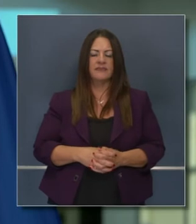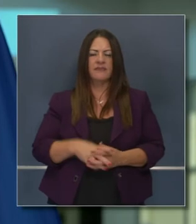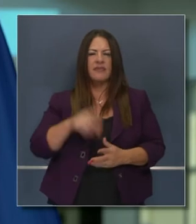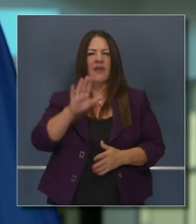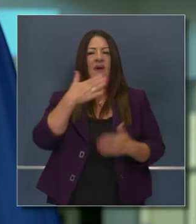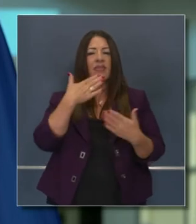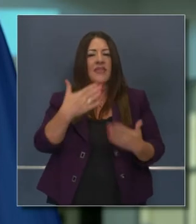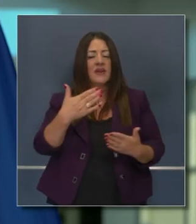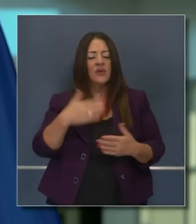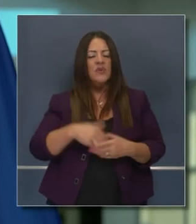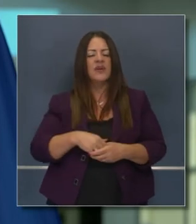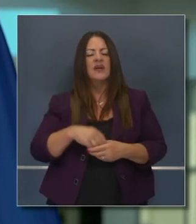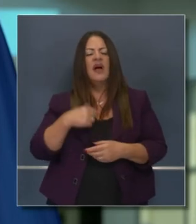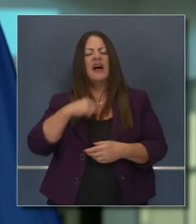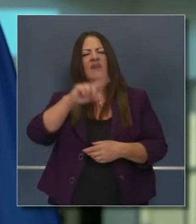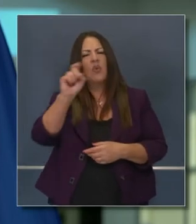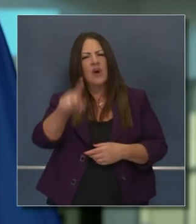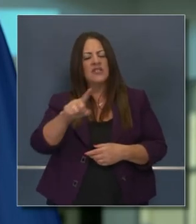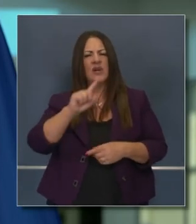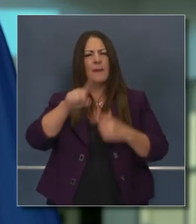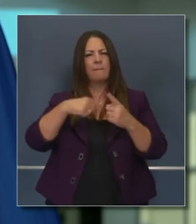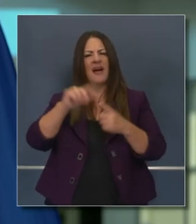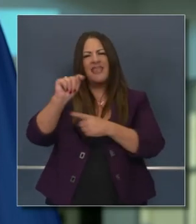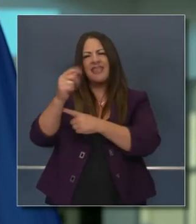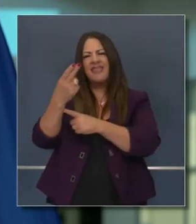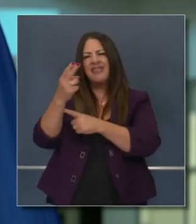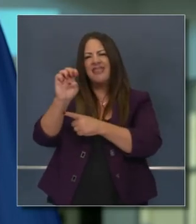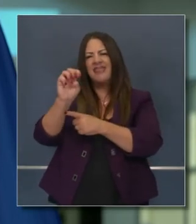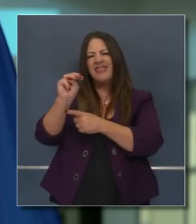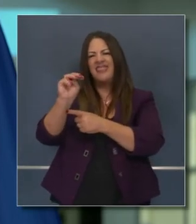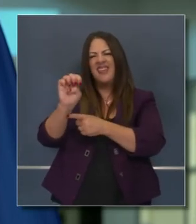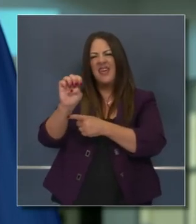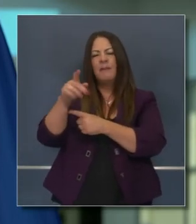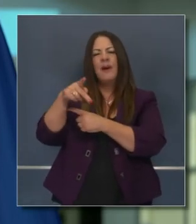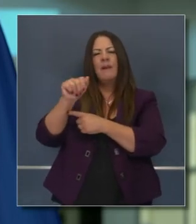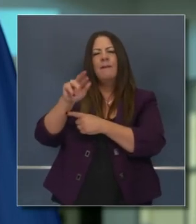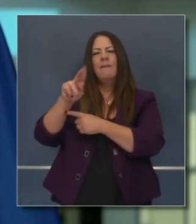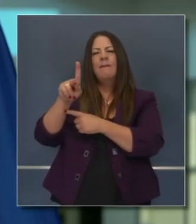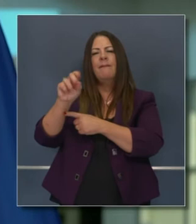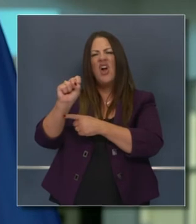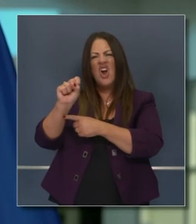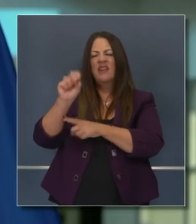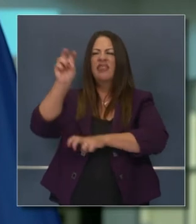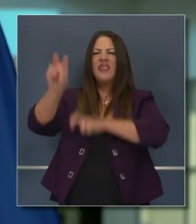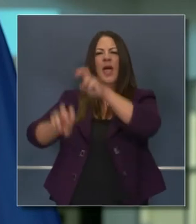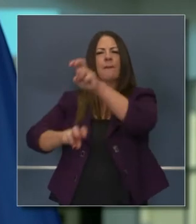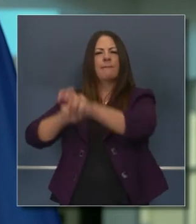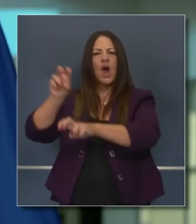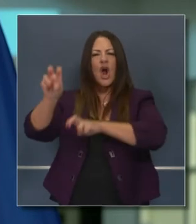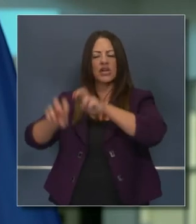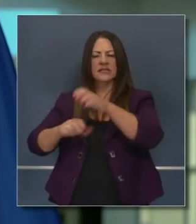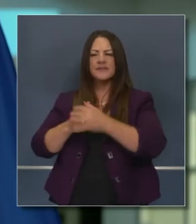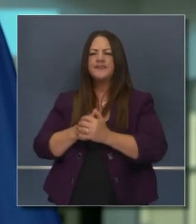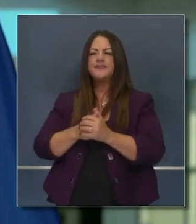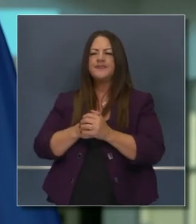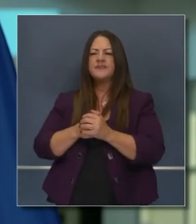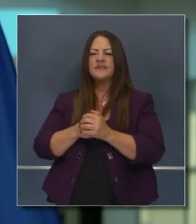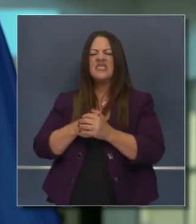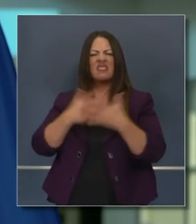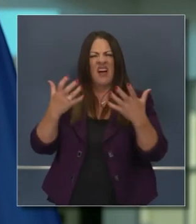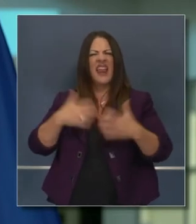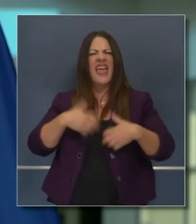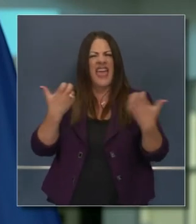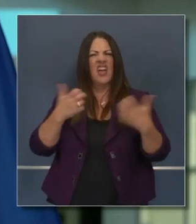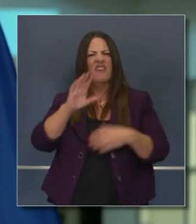Gracias. Tengo una pregunta sobre los parques de tema. Hay mucha rabia,